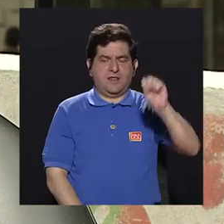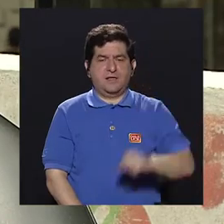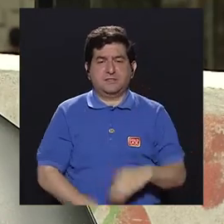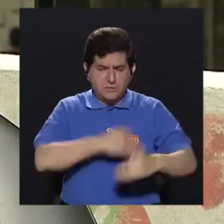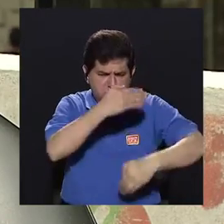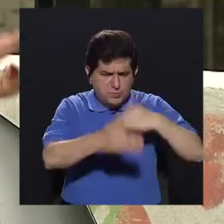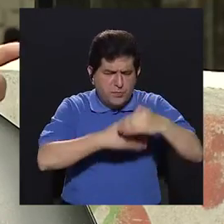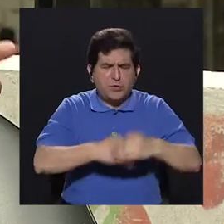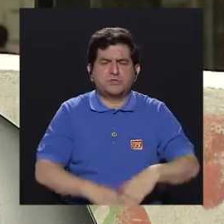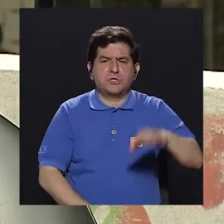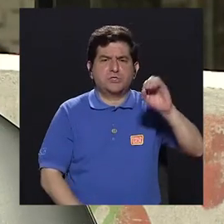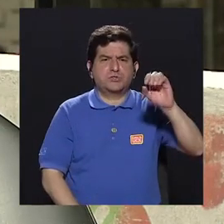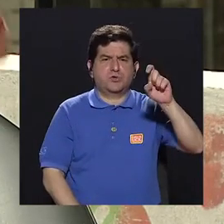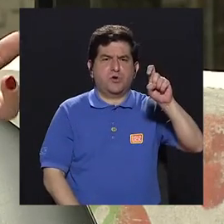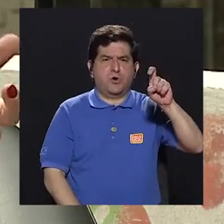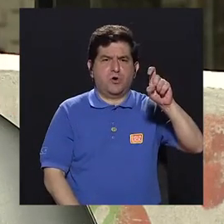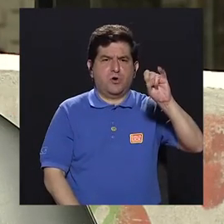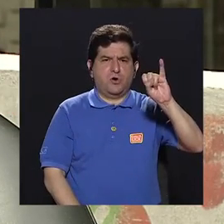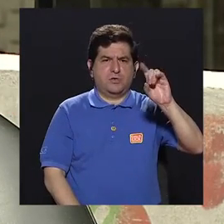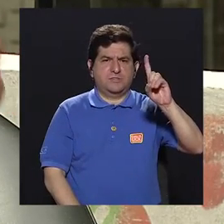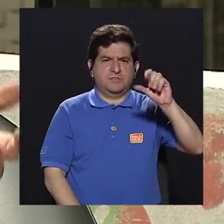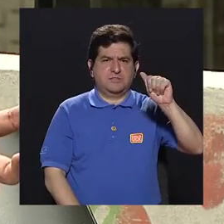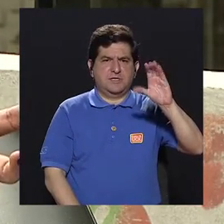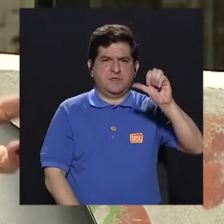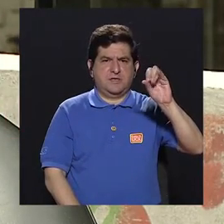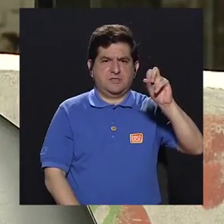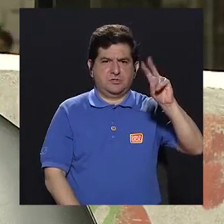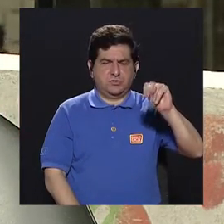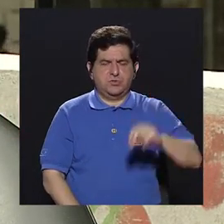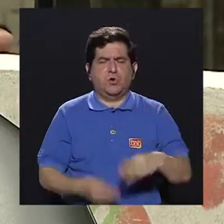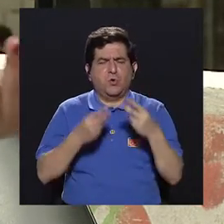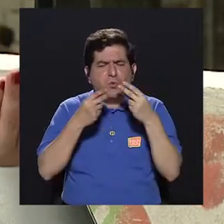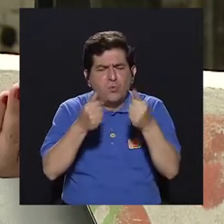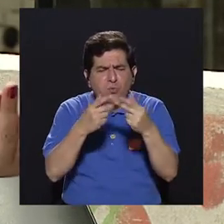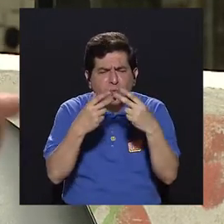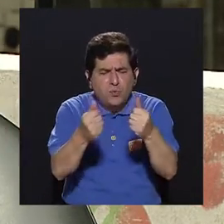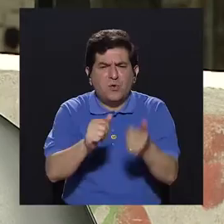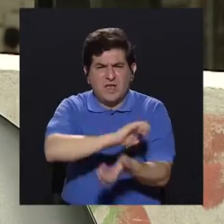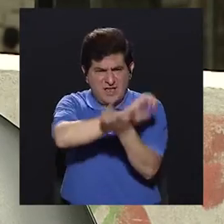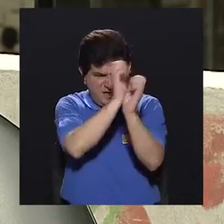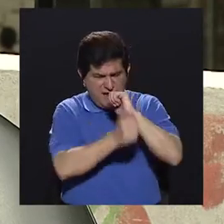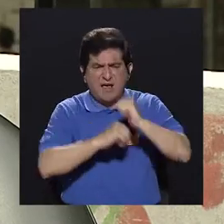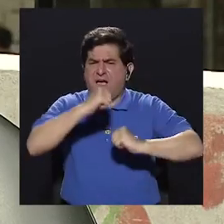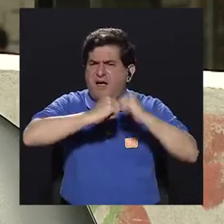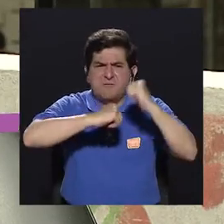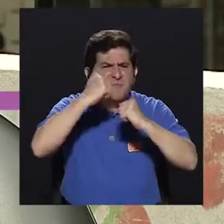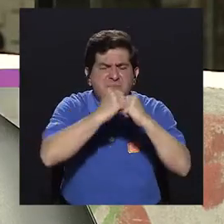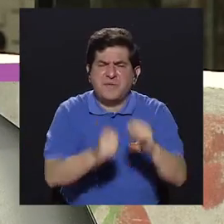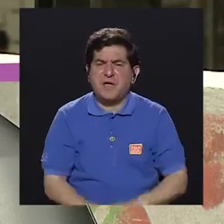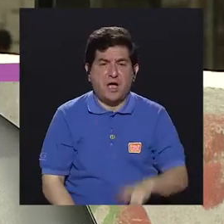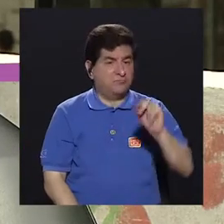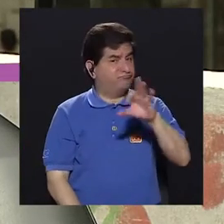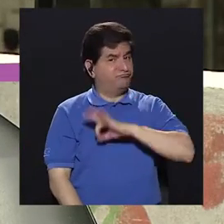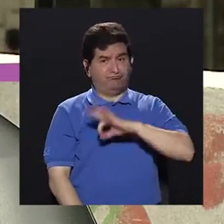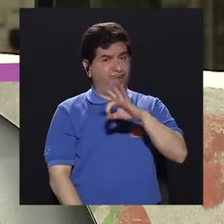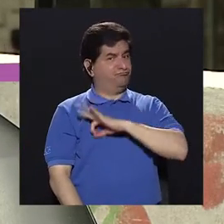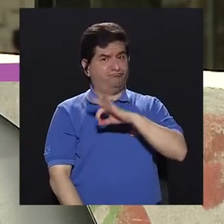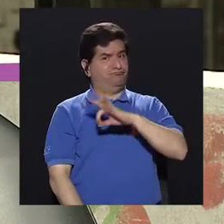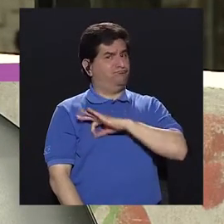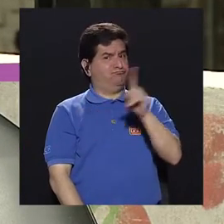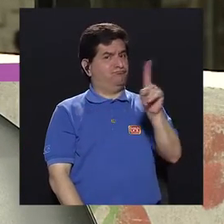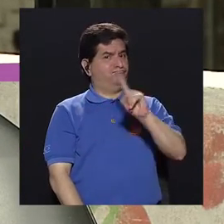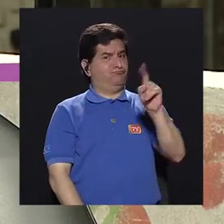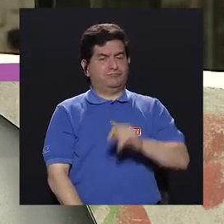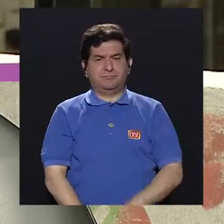más y a cambiar, digamos, su estructura, ¿verdad? Ya no son tan beneficiosas.